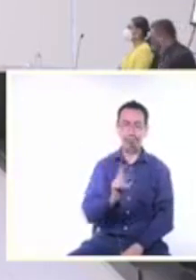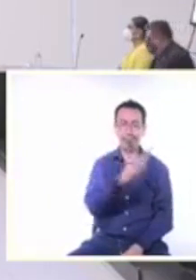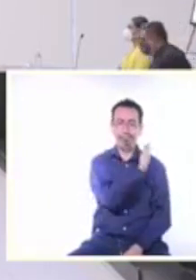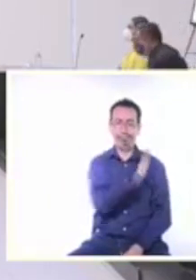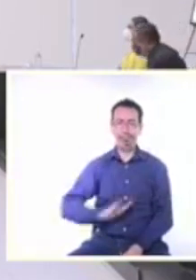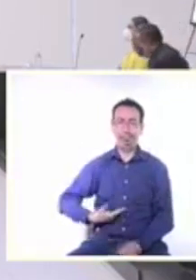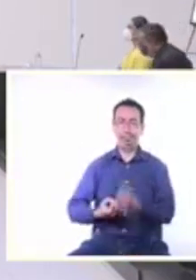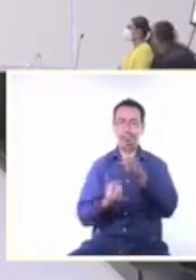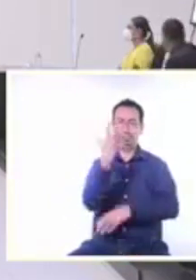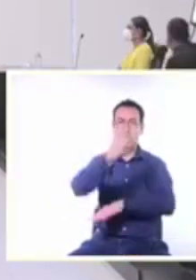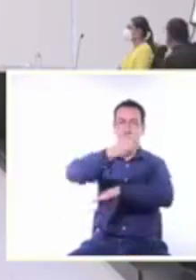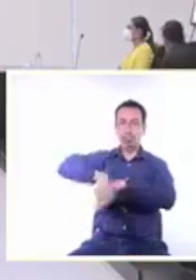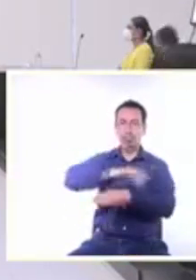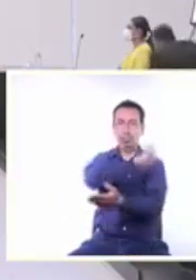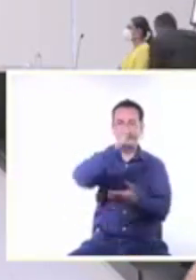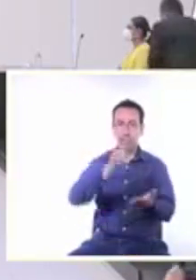para tomar la protesta de ley